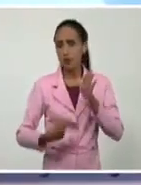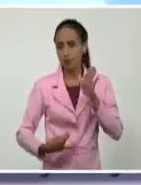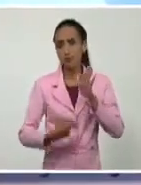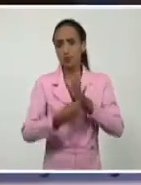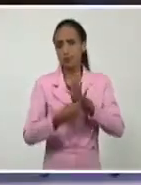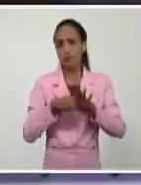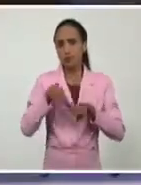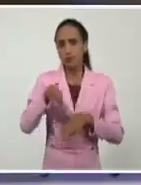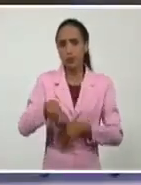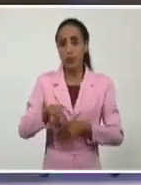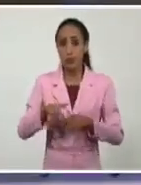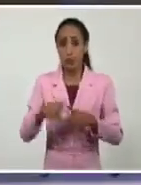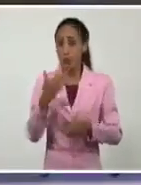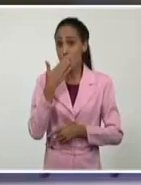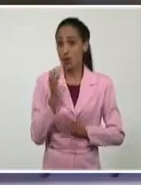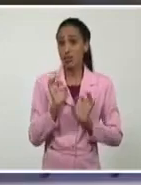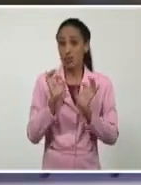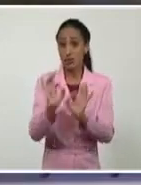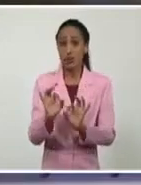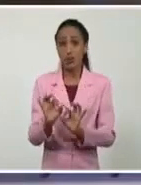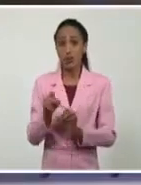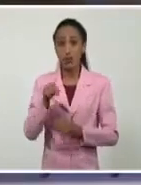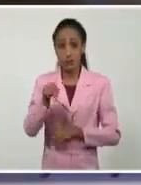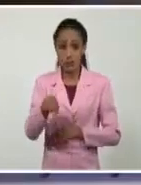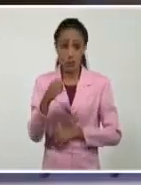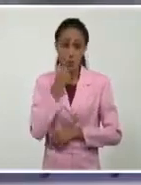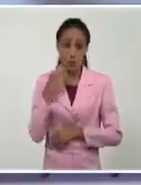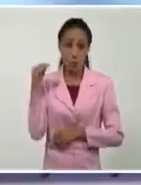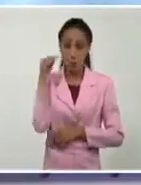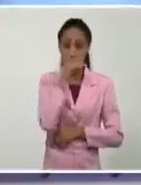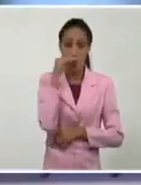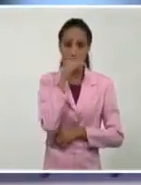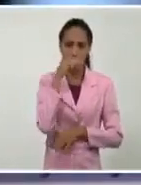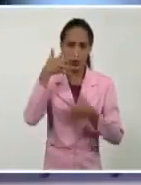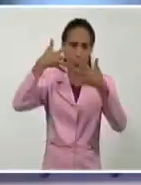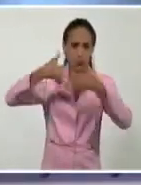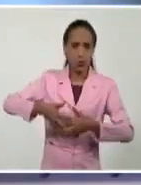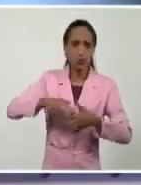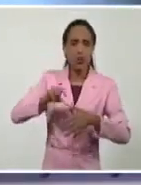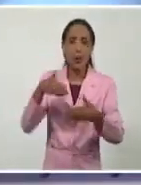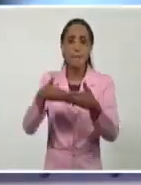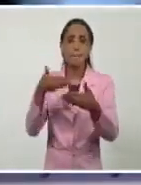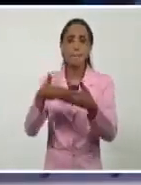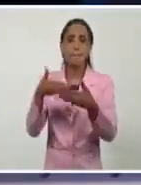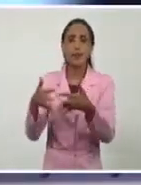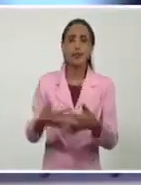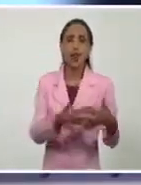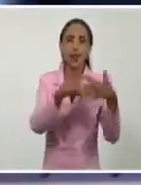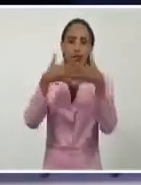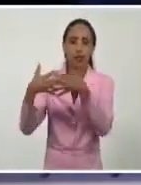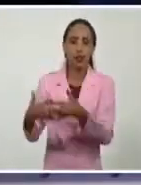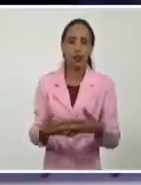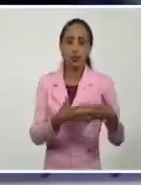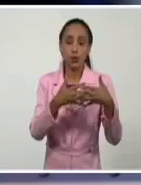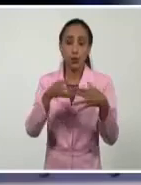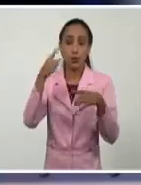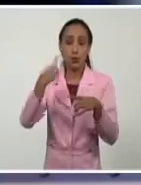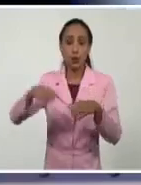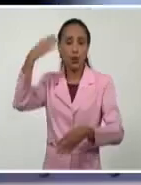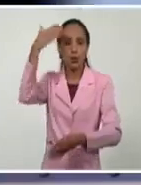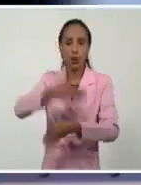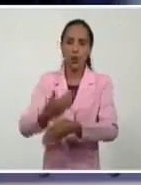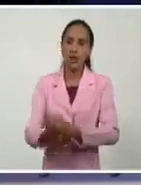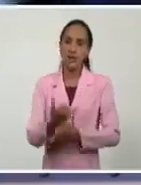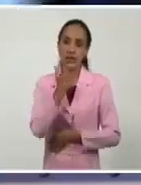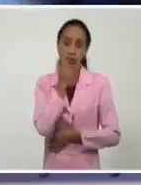porque las buenas de verdad, las de última generación, son producidas por la compañía estadounidense Striker, y el bloqueo impide su